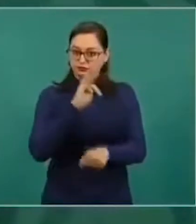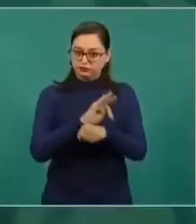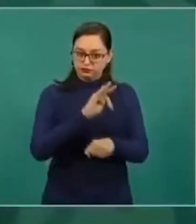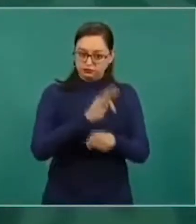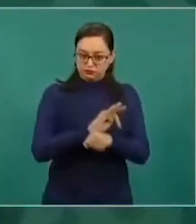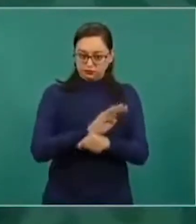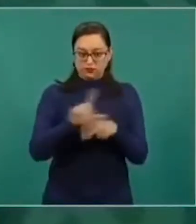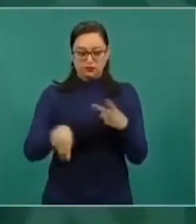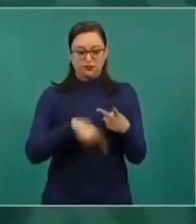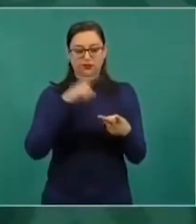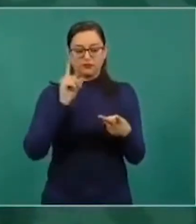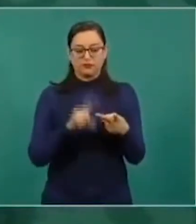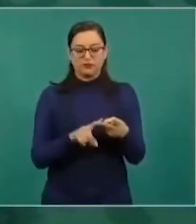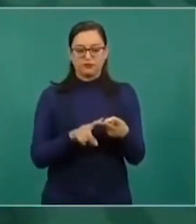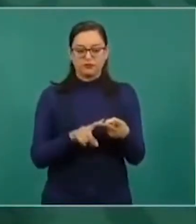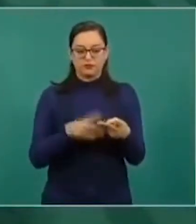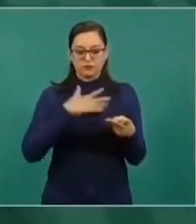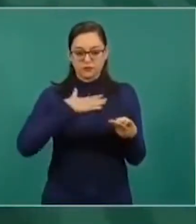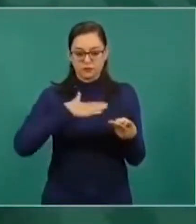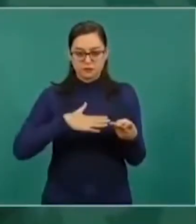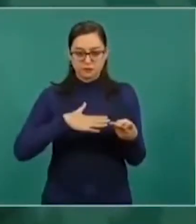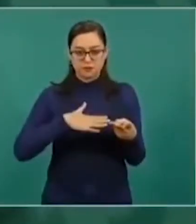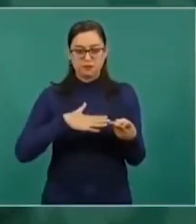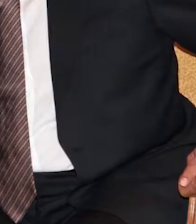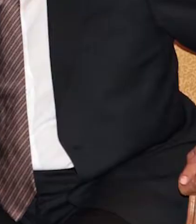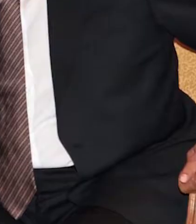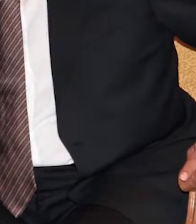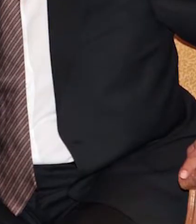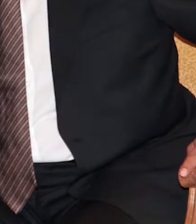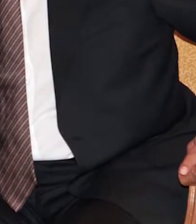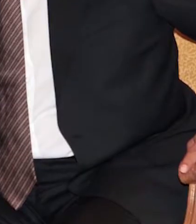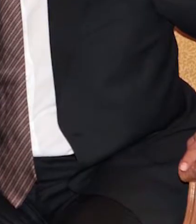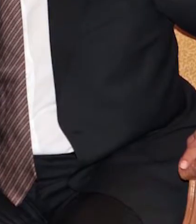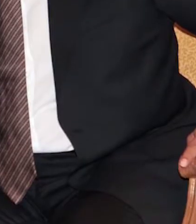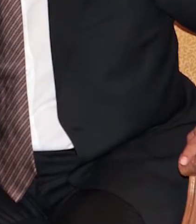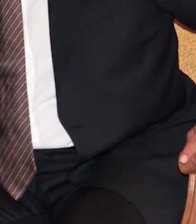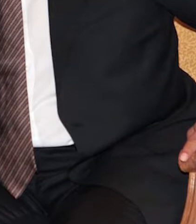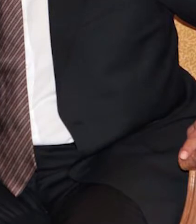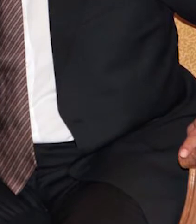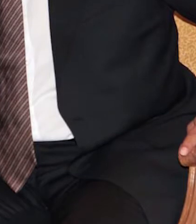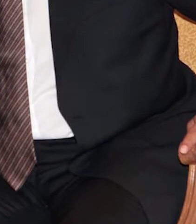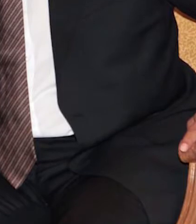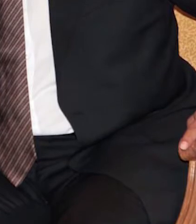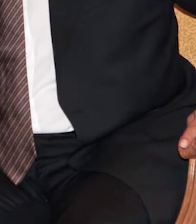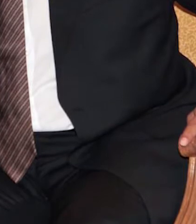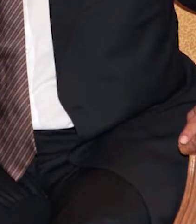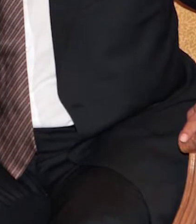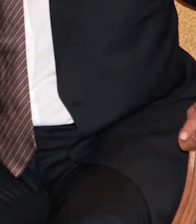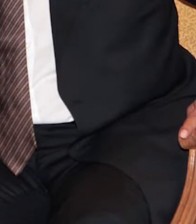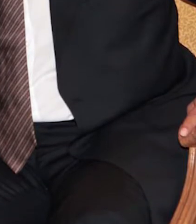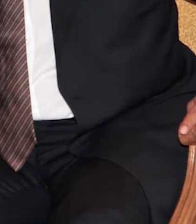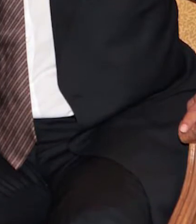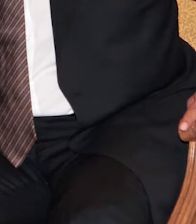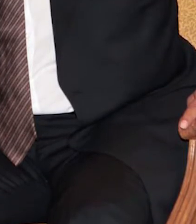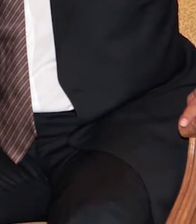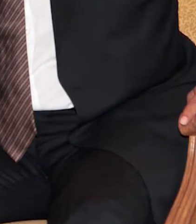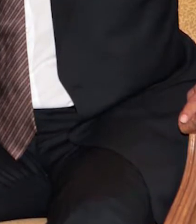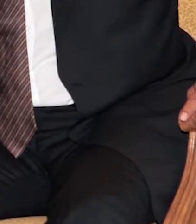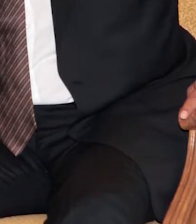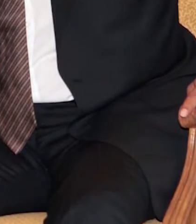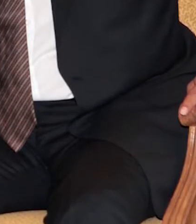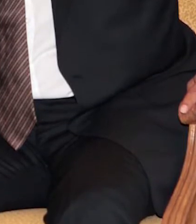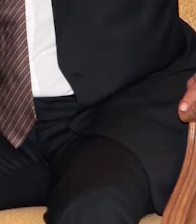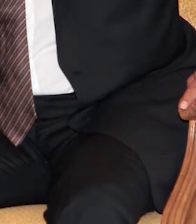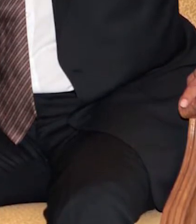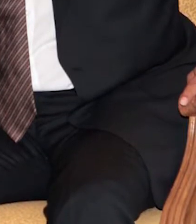El presidente Andrés Manuel López Obrador aplaudió el discurso de su homólogo estadounidense Joe Biden, especialmente lo relacionado al tema